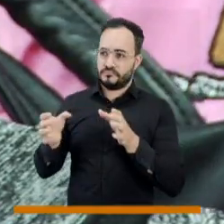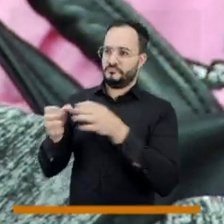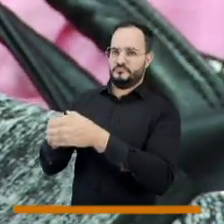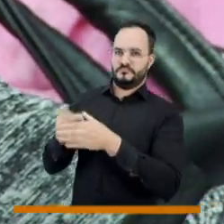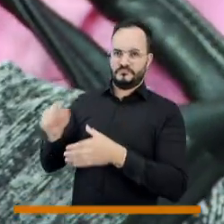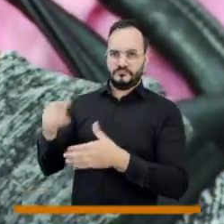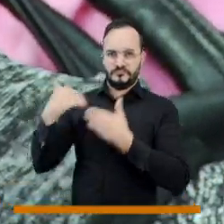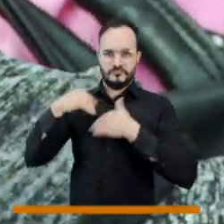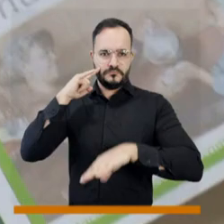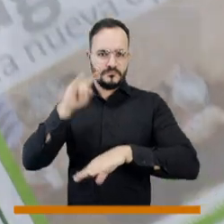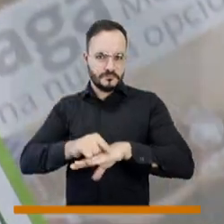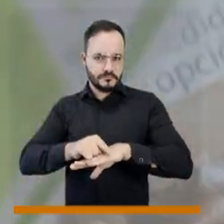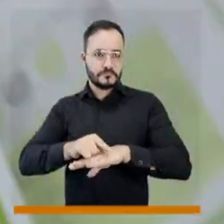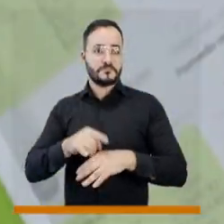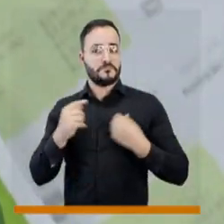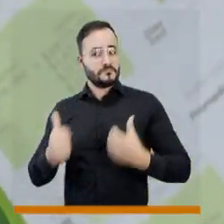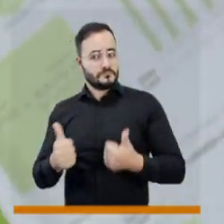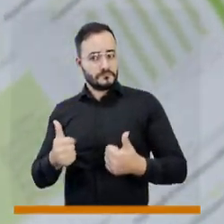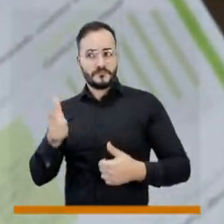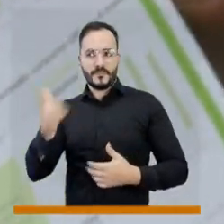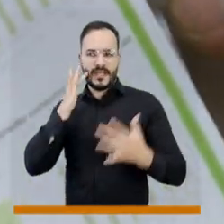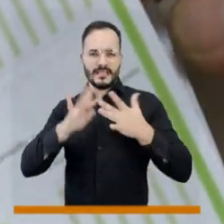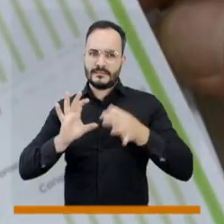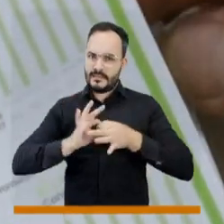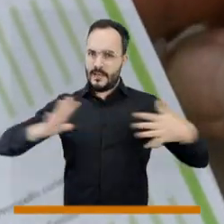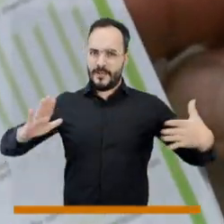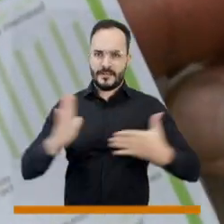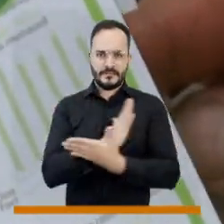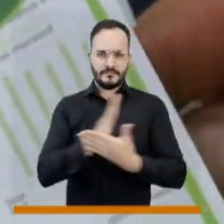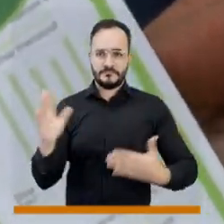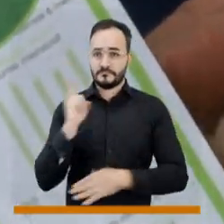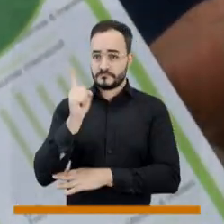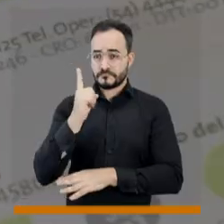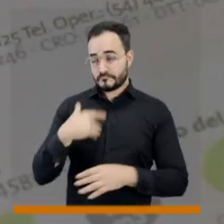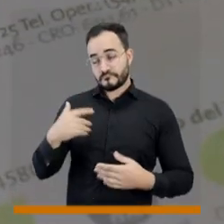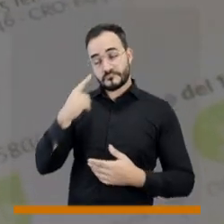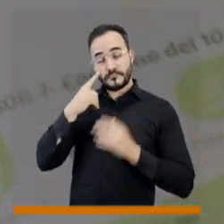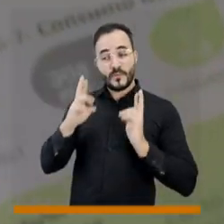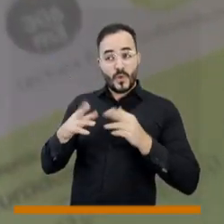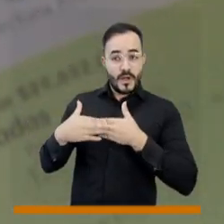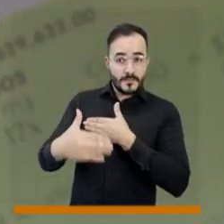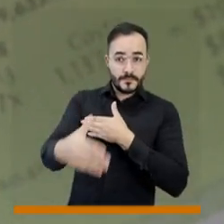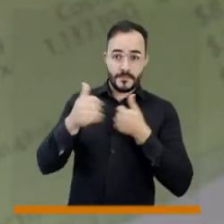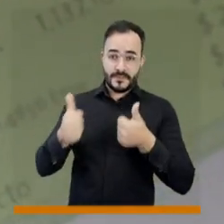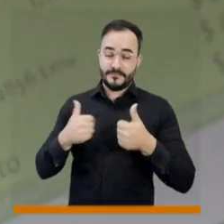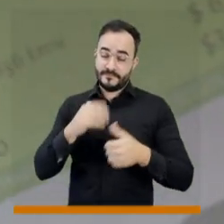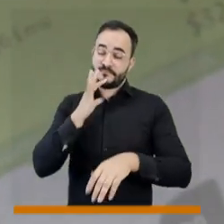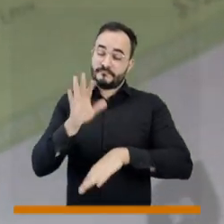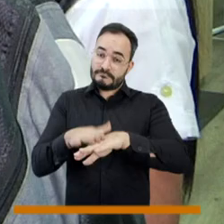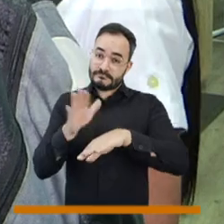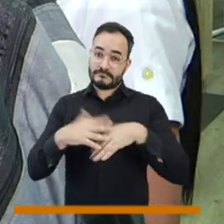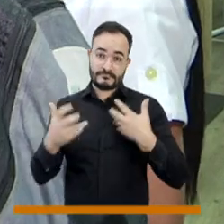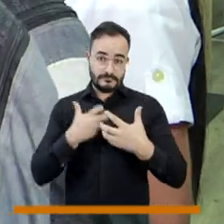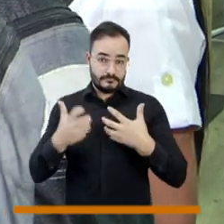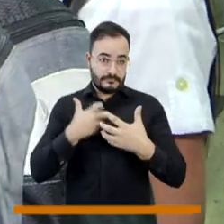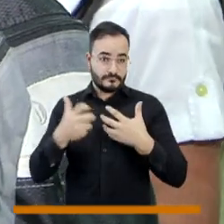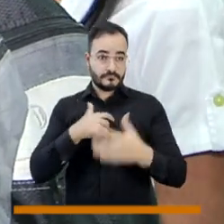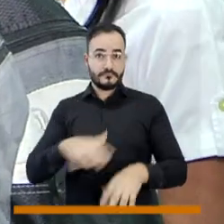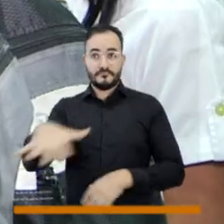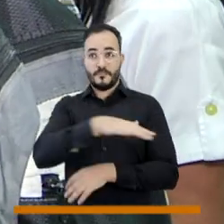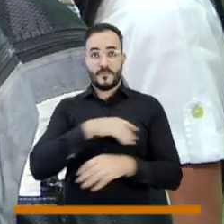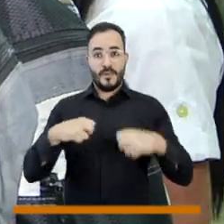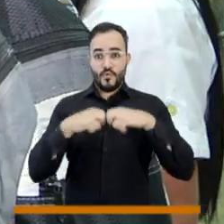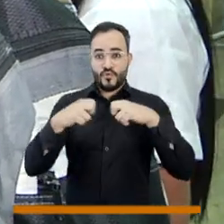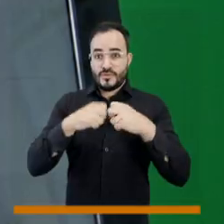pasemos por el lado de la CREC. Ha ido más bien solidificando la institucionalidad. Esperemos que sea así, es necesaria. Es